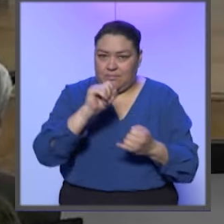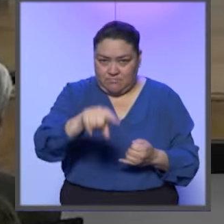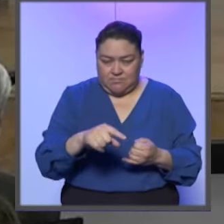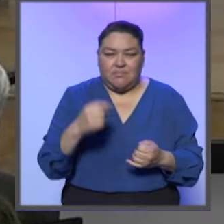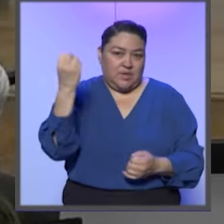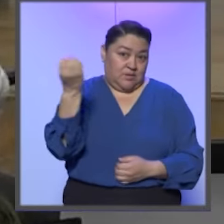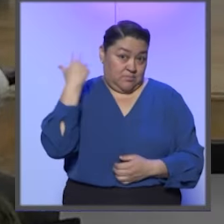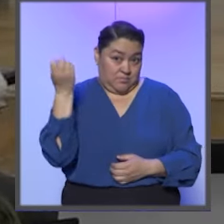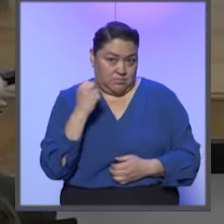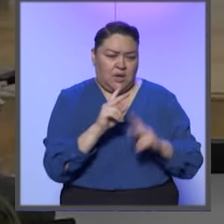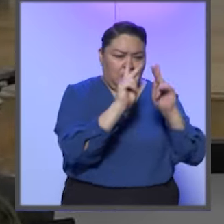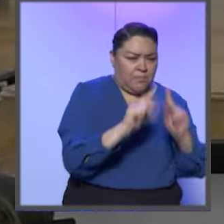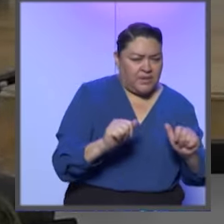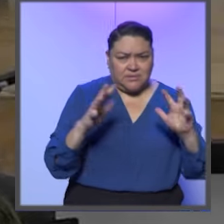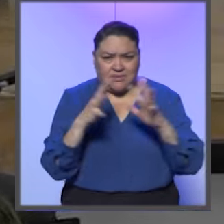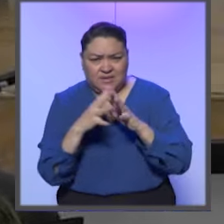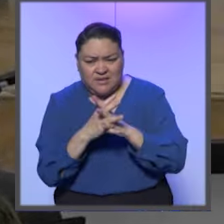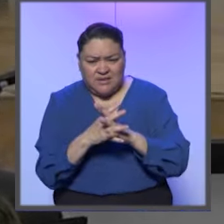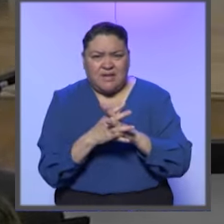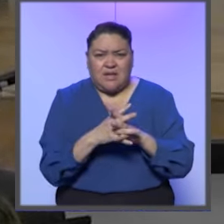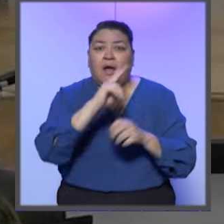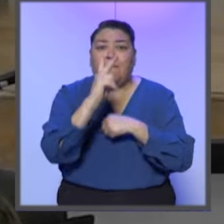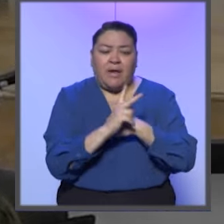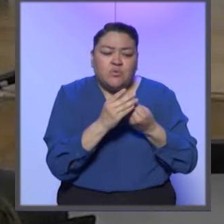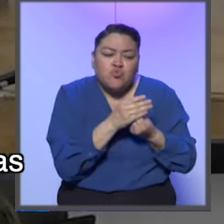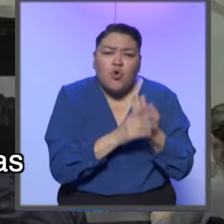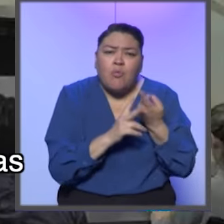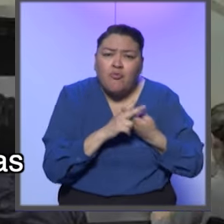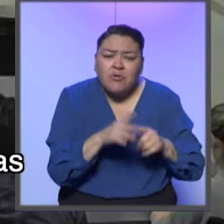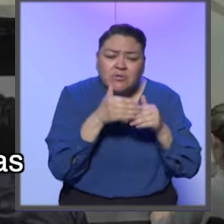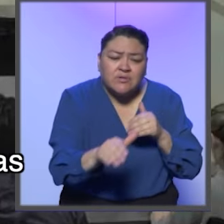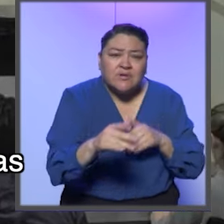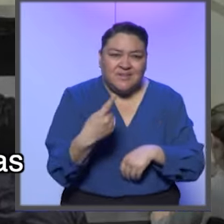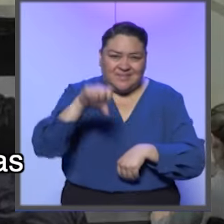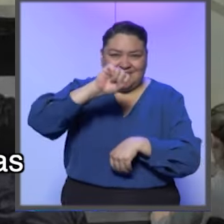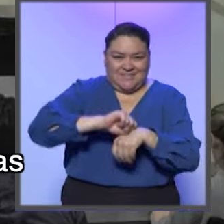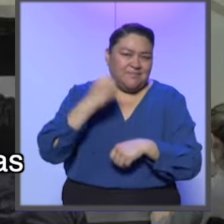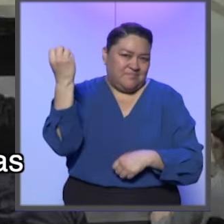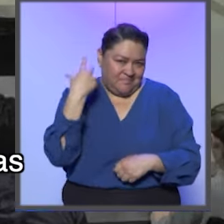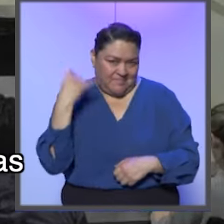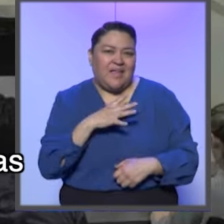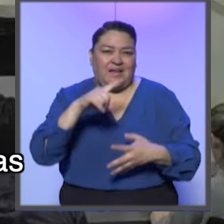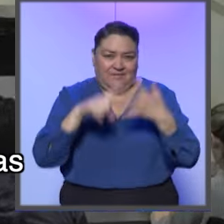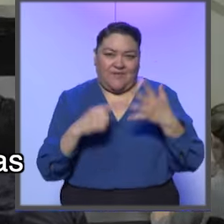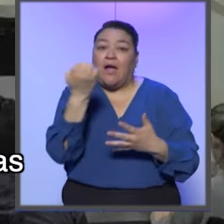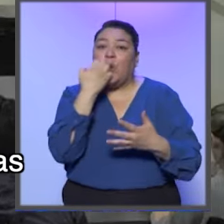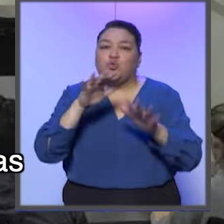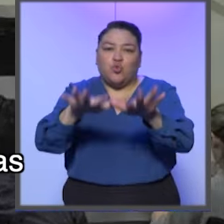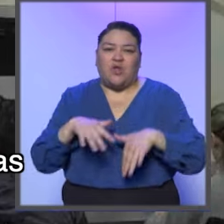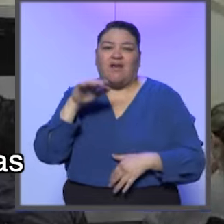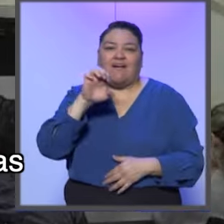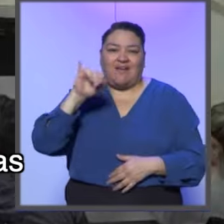Continuando con el ciclo, conferencias, la guerra y la paz, tropiezos de una nueva nación. Esta semana se desarrollaron las siguientes conferencias en el aula